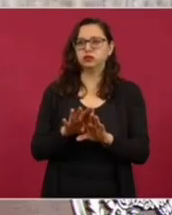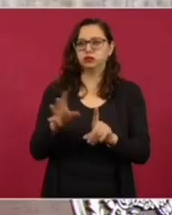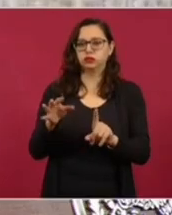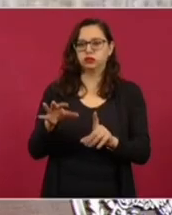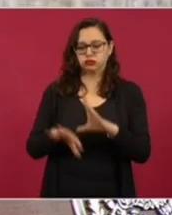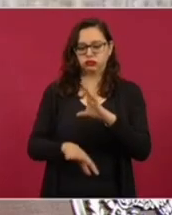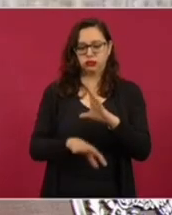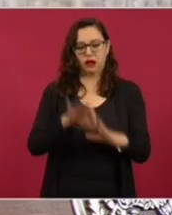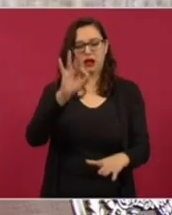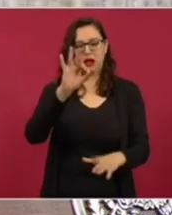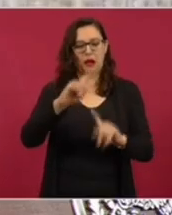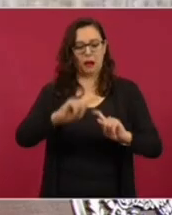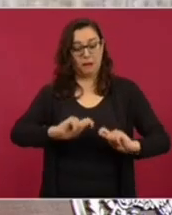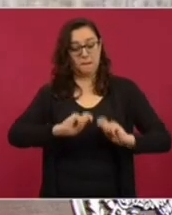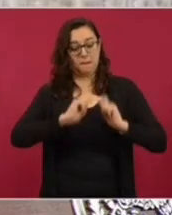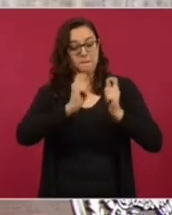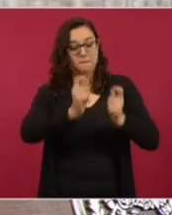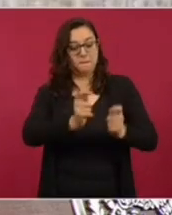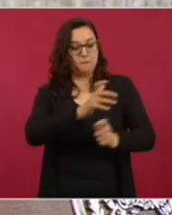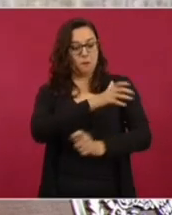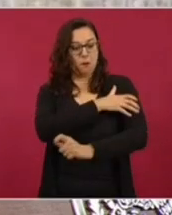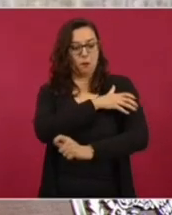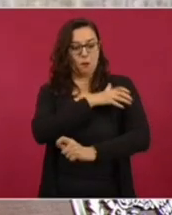del pueblo.